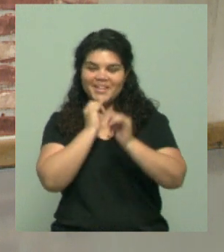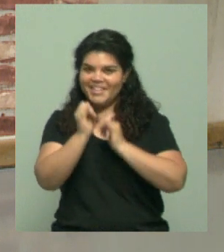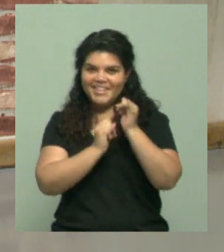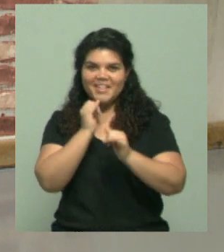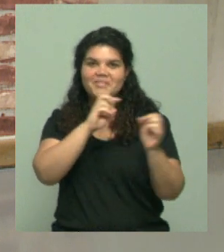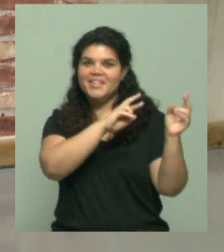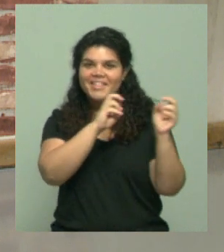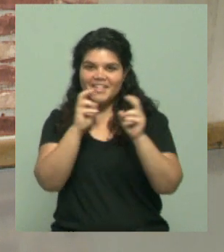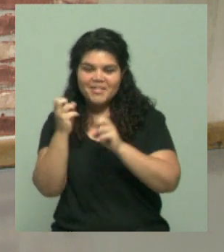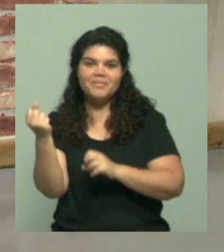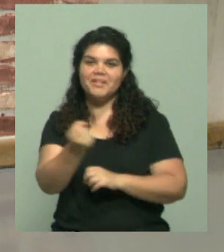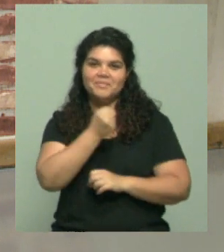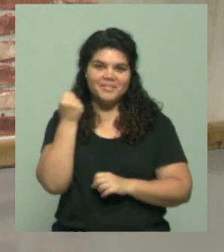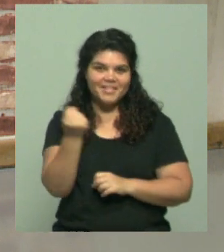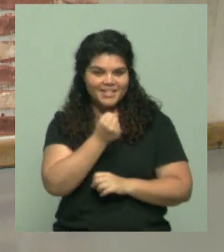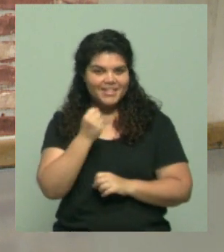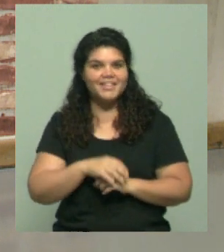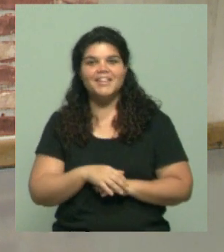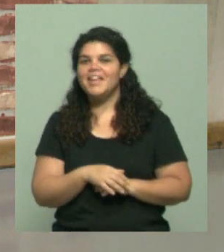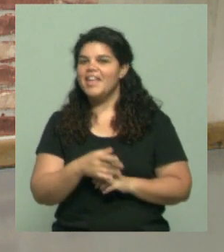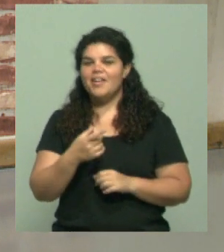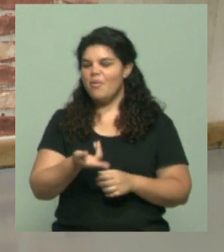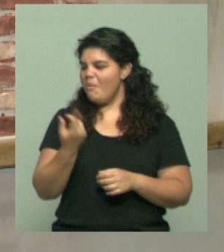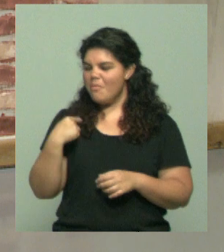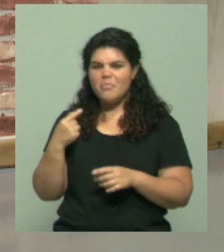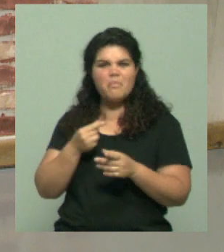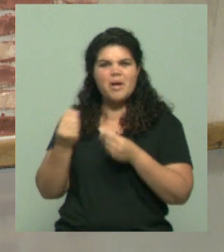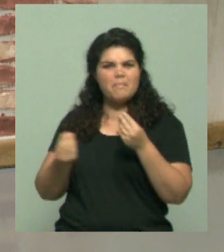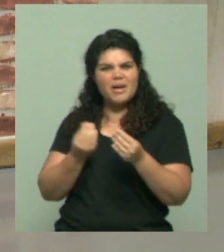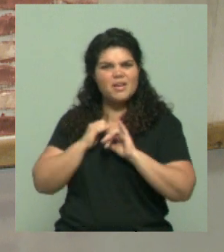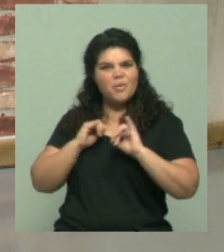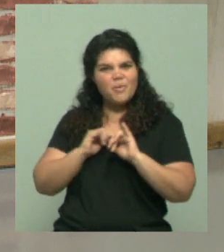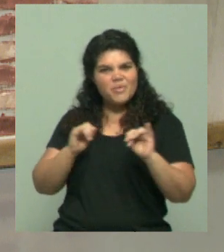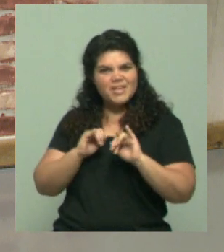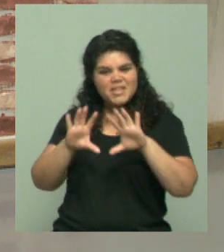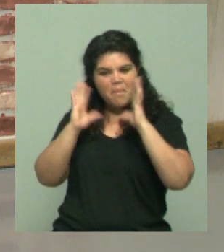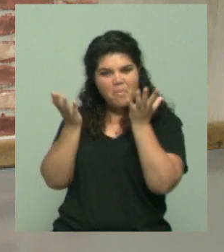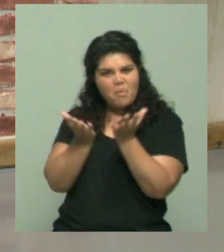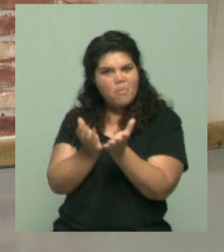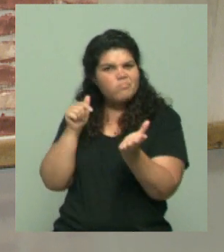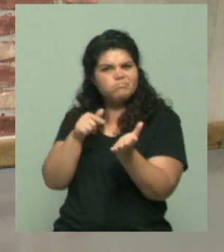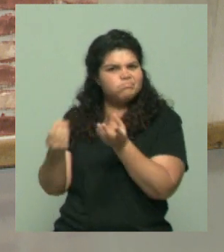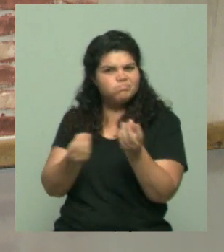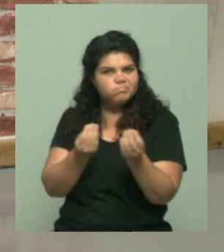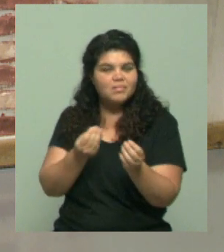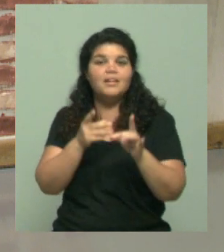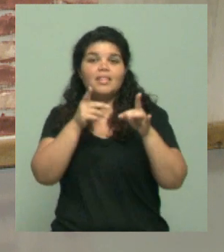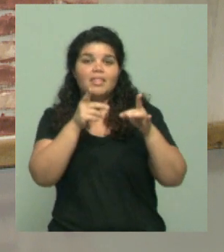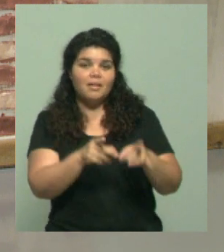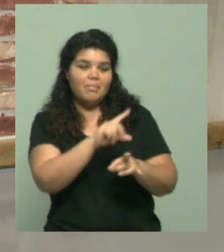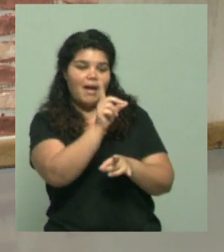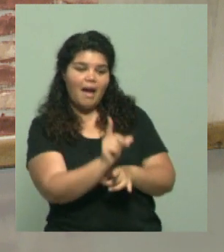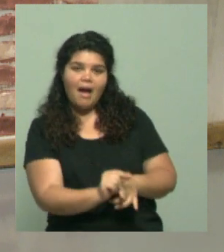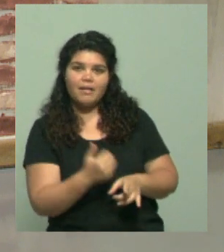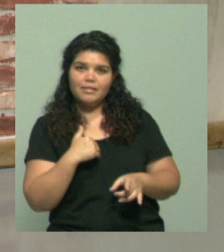importante, al menos lo que ha sucedido en las últimas horas a nivel mundial y también lo que ha sucedido en la República